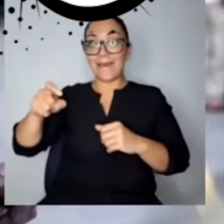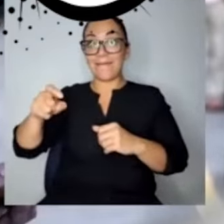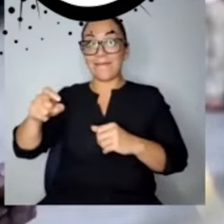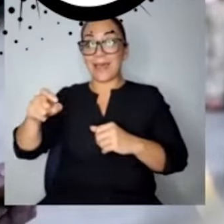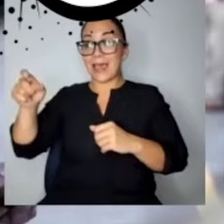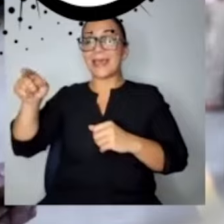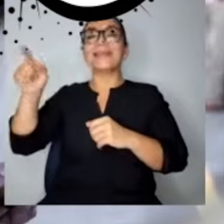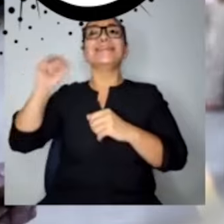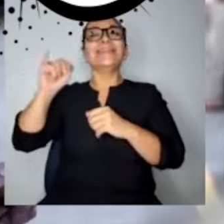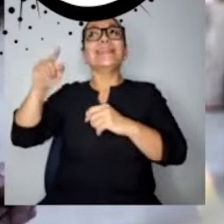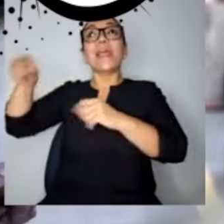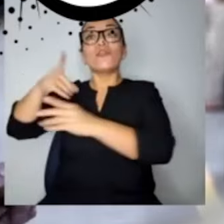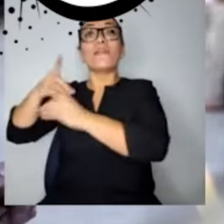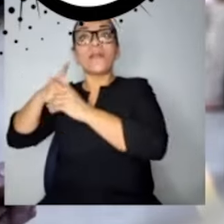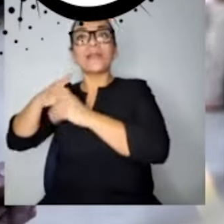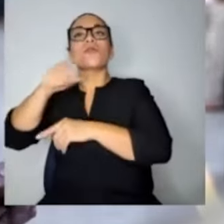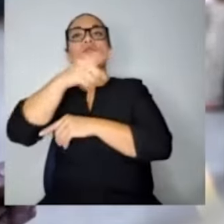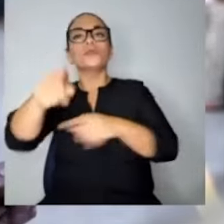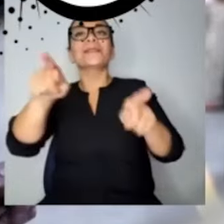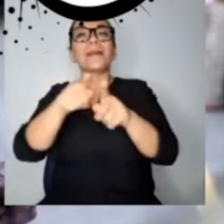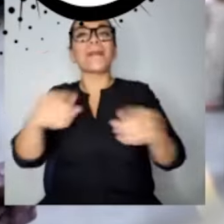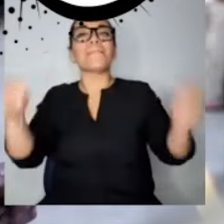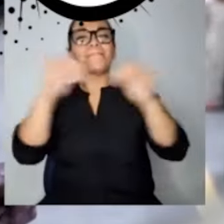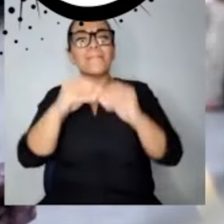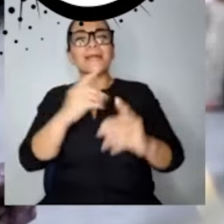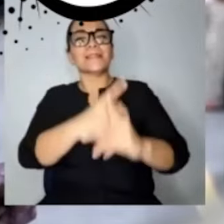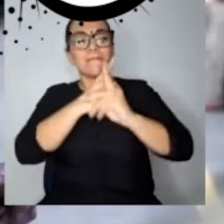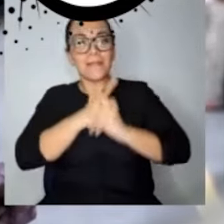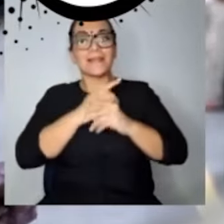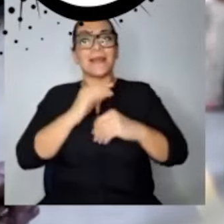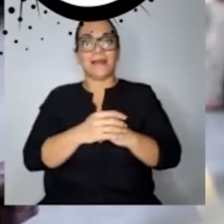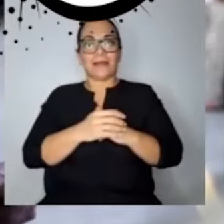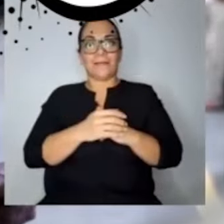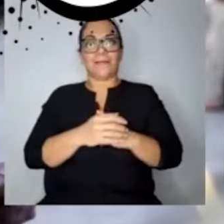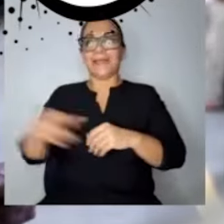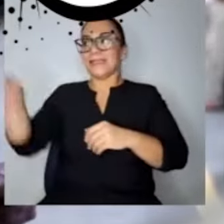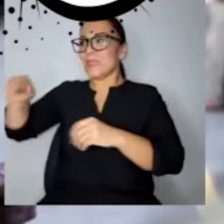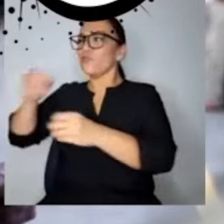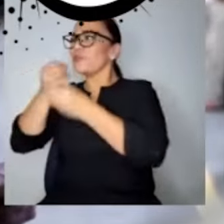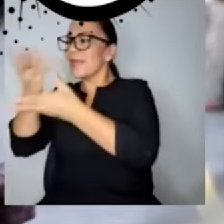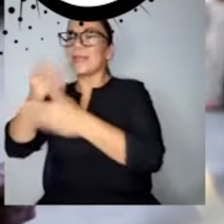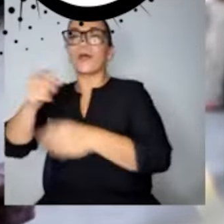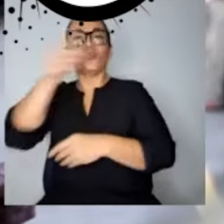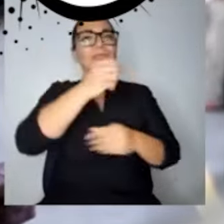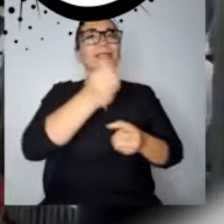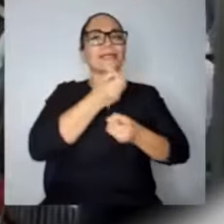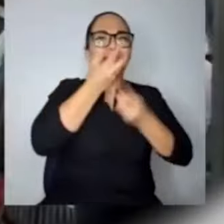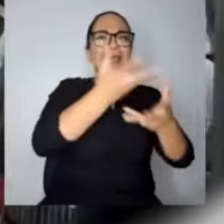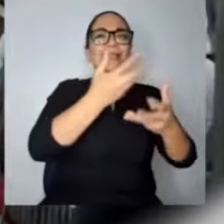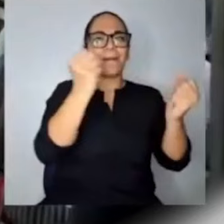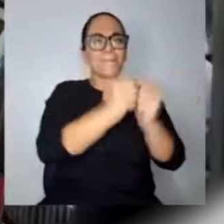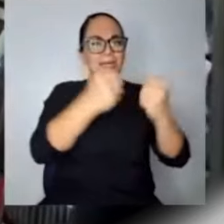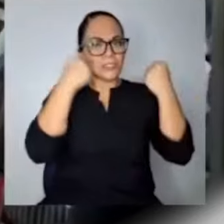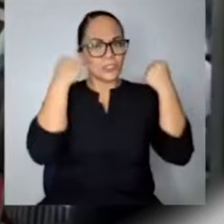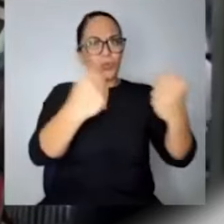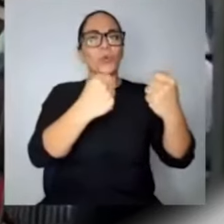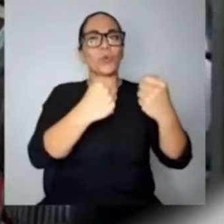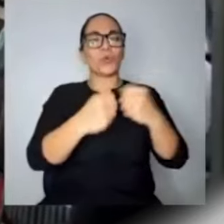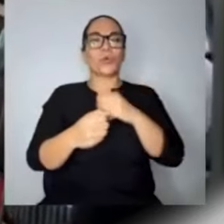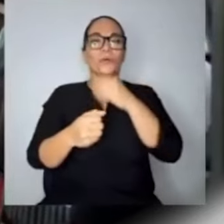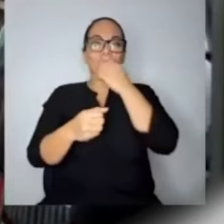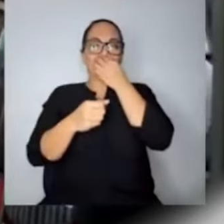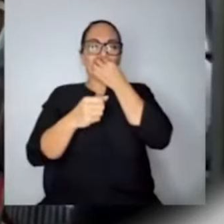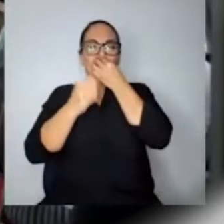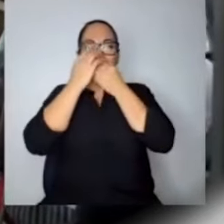tienen que tener galillo y medio. Y si ellos gritan, ustedes tienen que gritar más duro. ¡Aplausos!